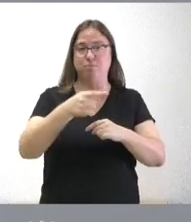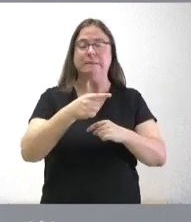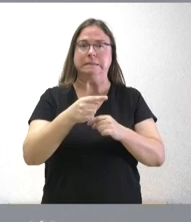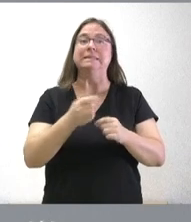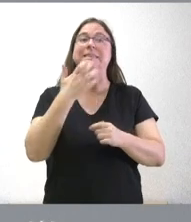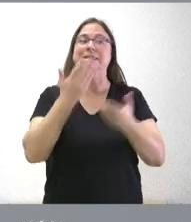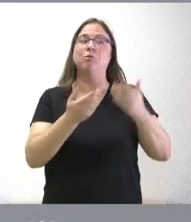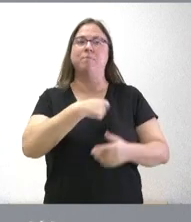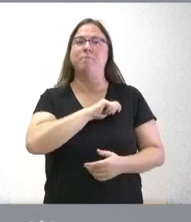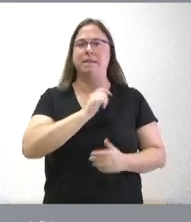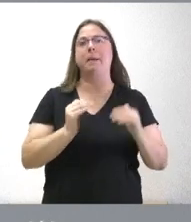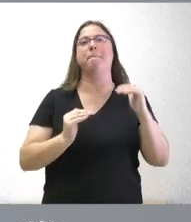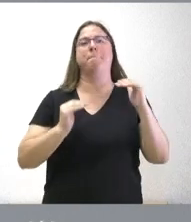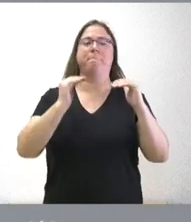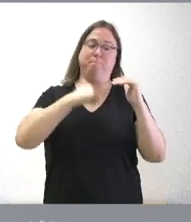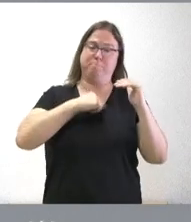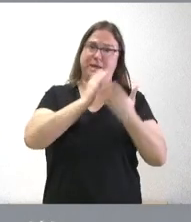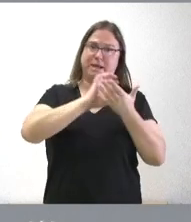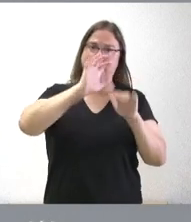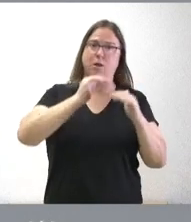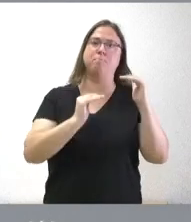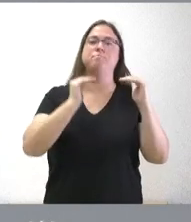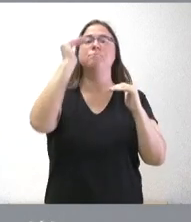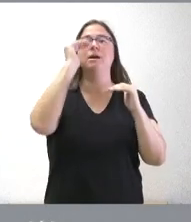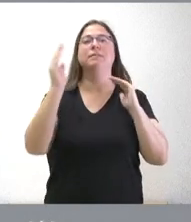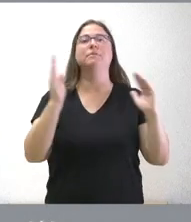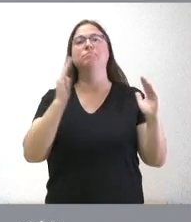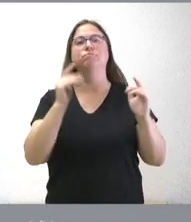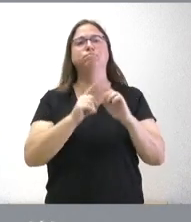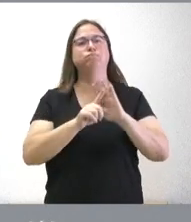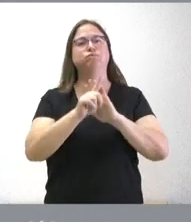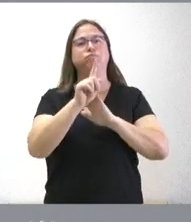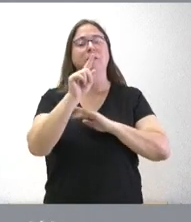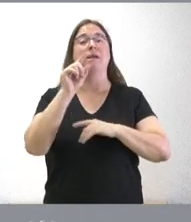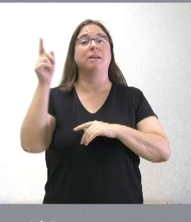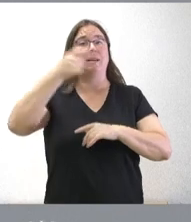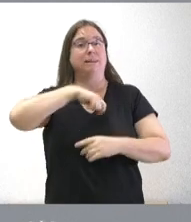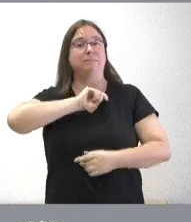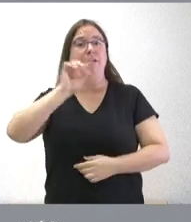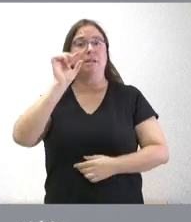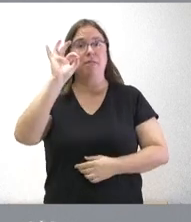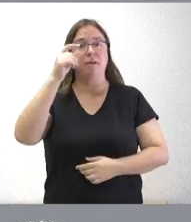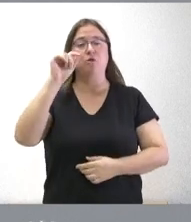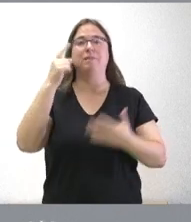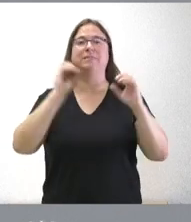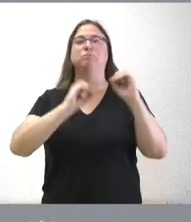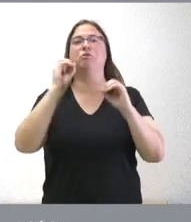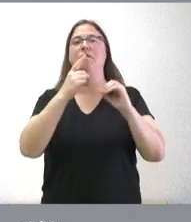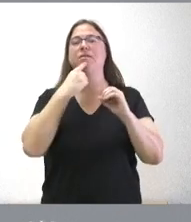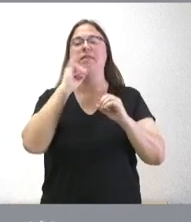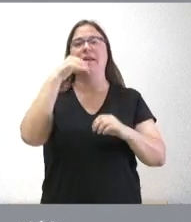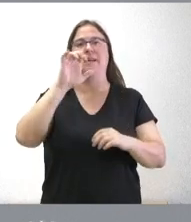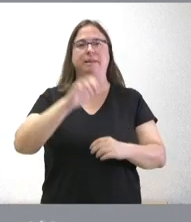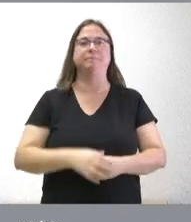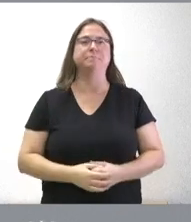altas que la media española que ya experimenta este deterioro porque está creciendo solo a este ritmo el 0,6% que es el que señala el Instituto Nacional de